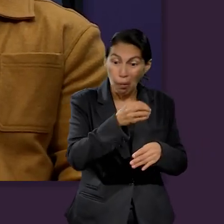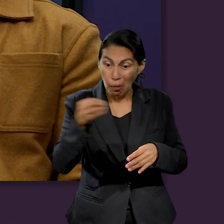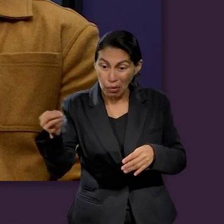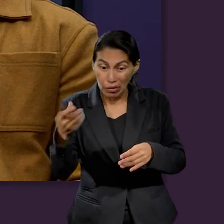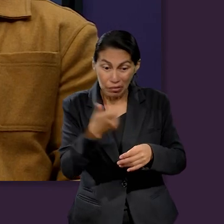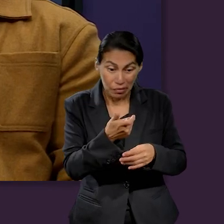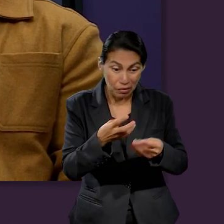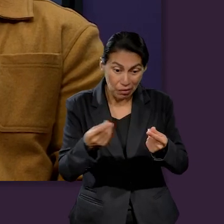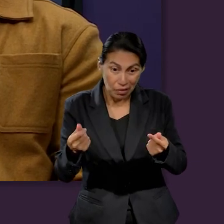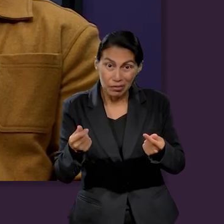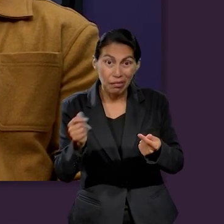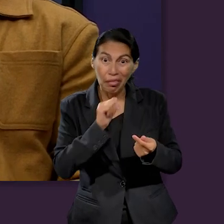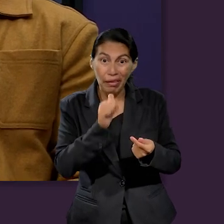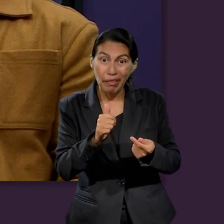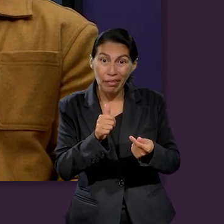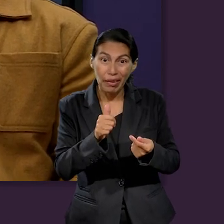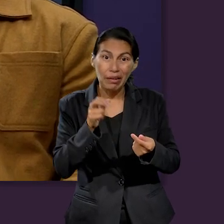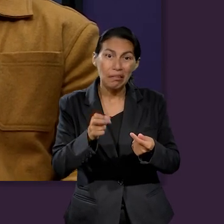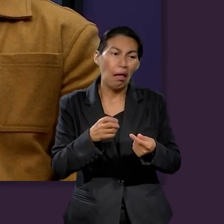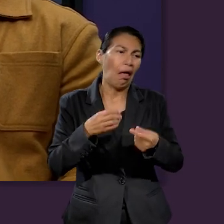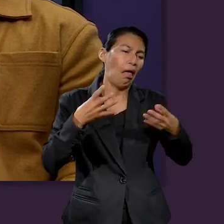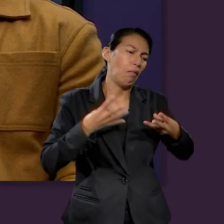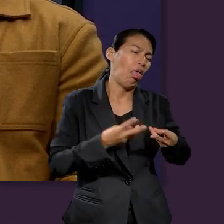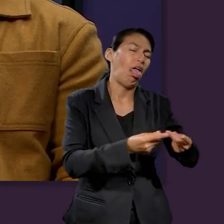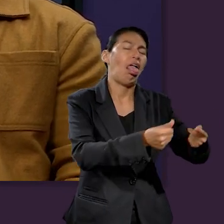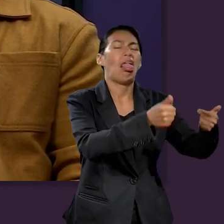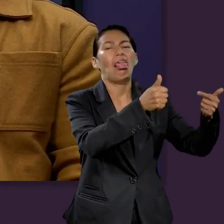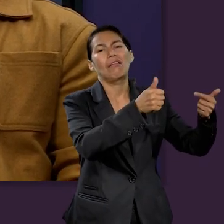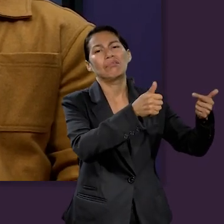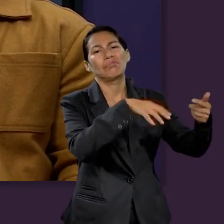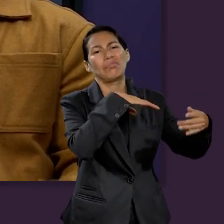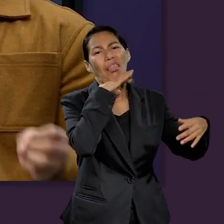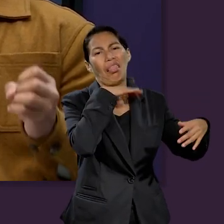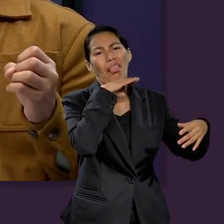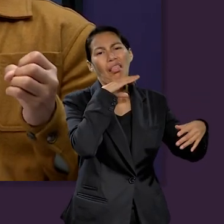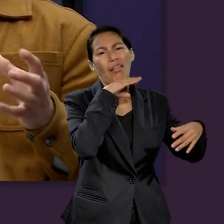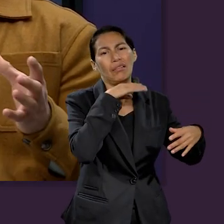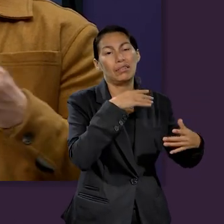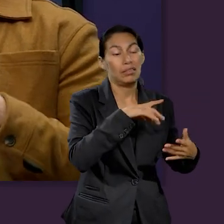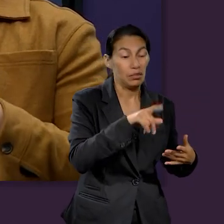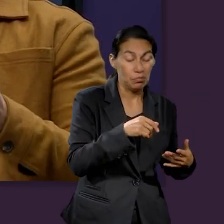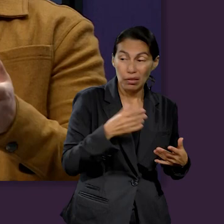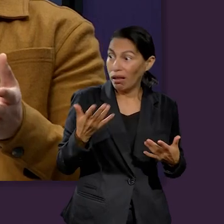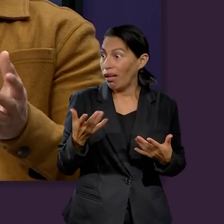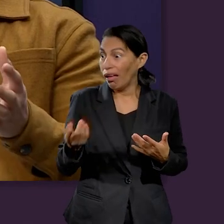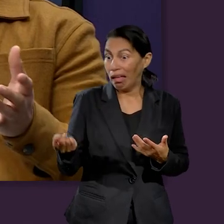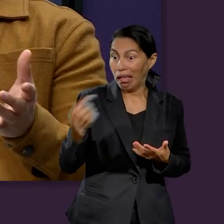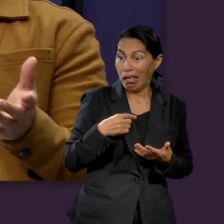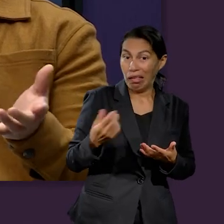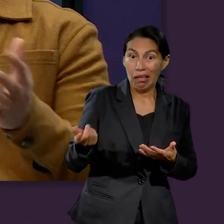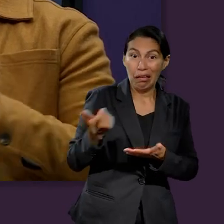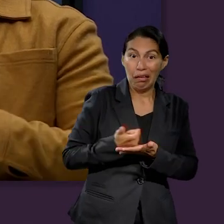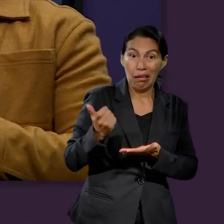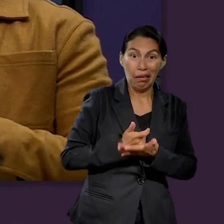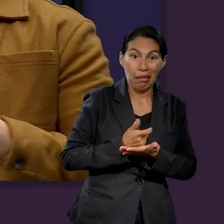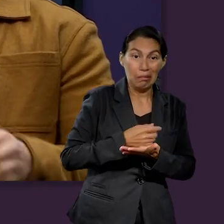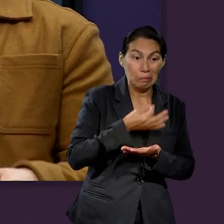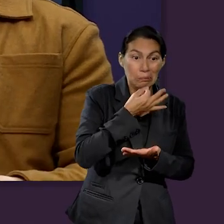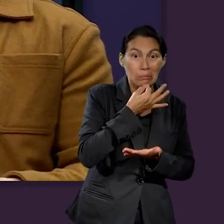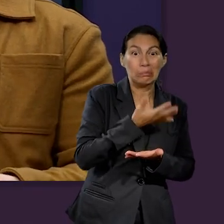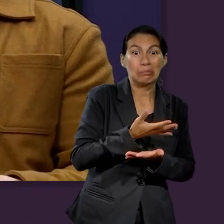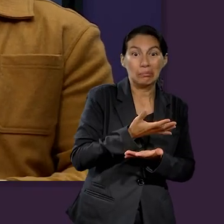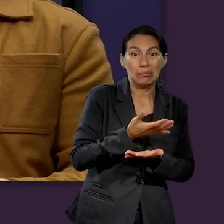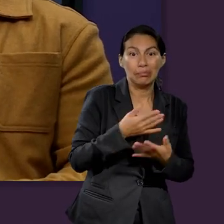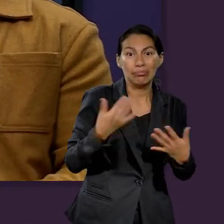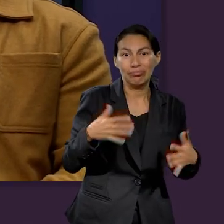no saca un presupuesto, nada de eso, pues uno gasta a lo tonto y es ahí donde tú dices, wow, gasté más de lo que son mis ingresos